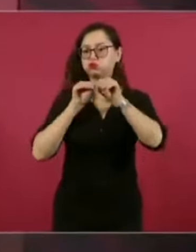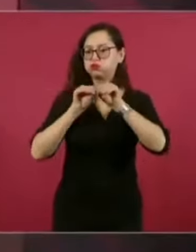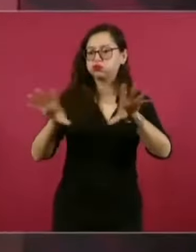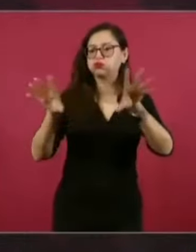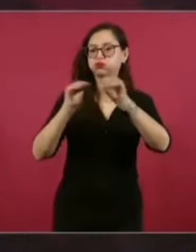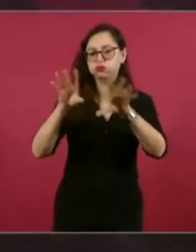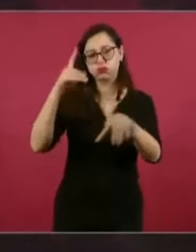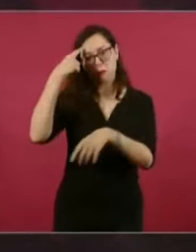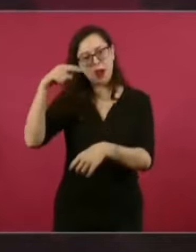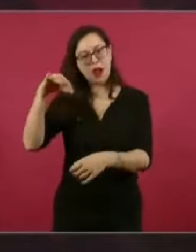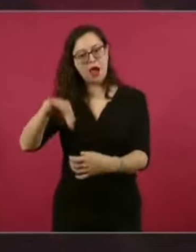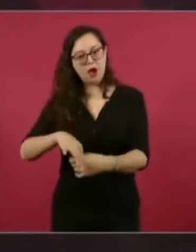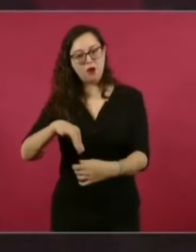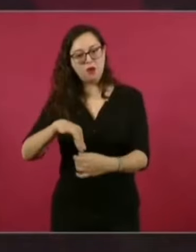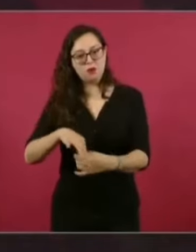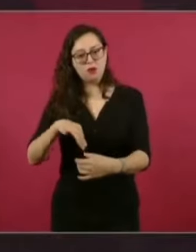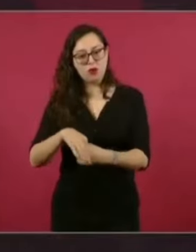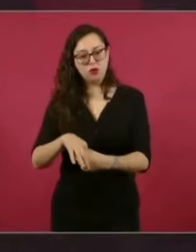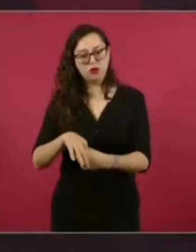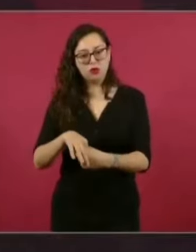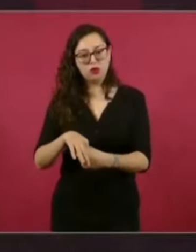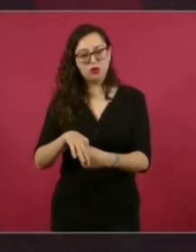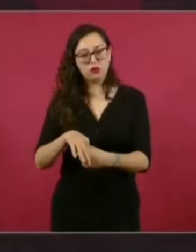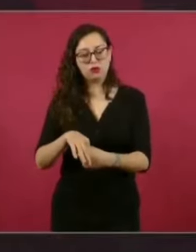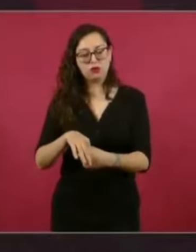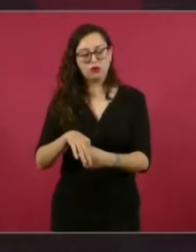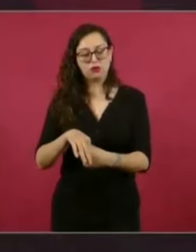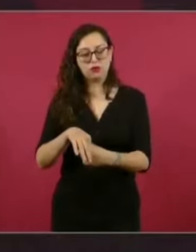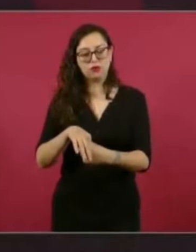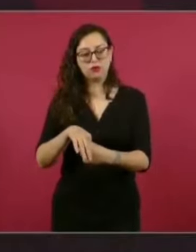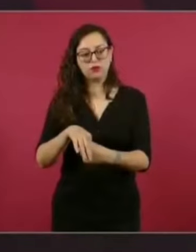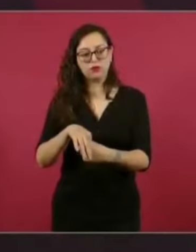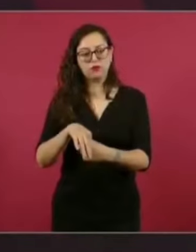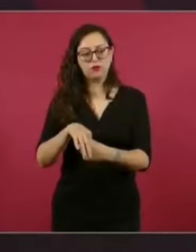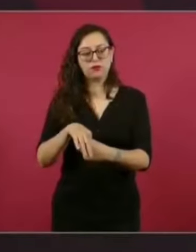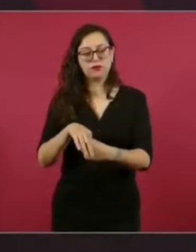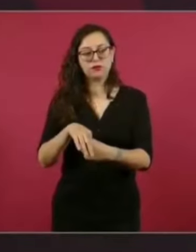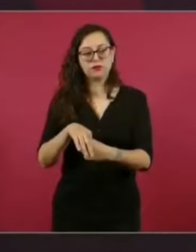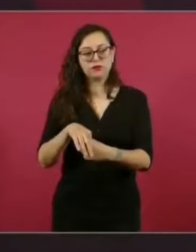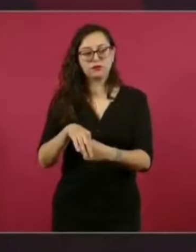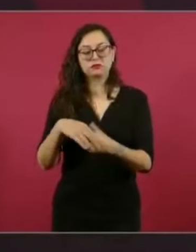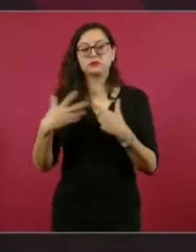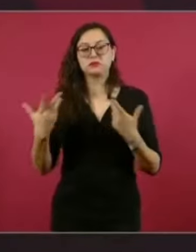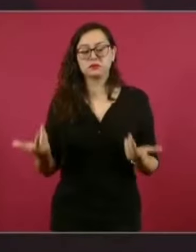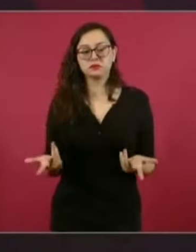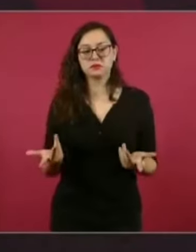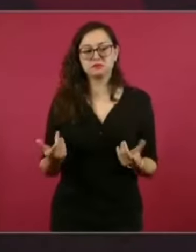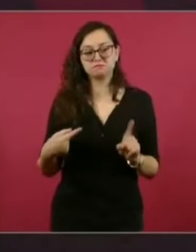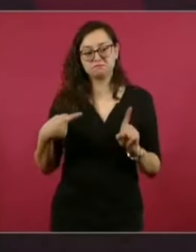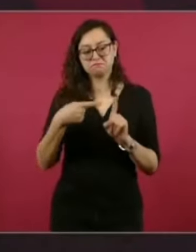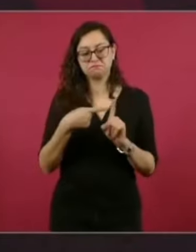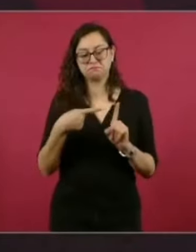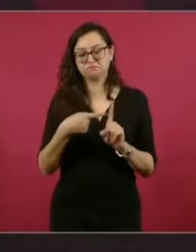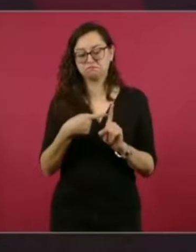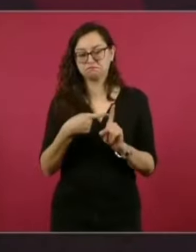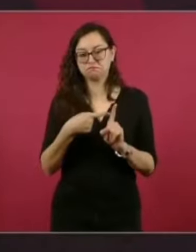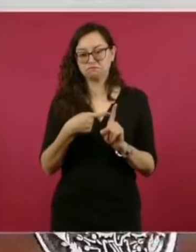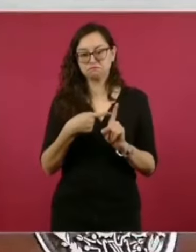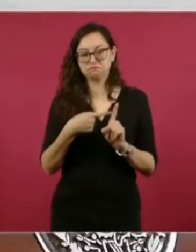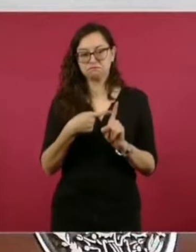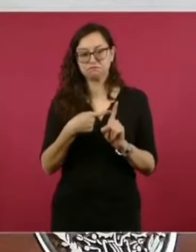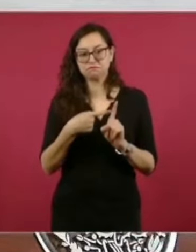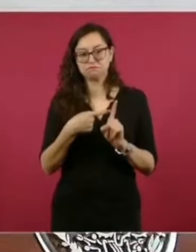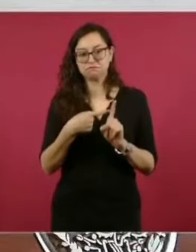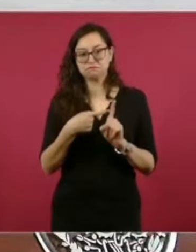muy consecuente la inicia